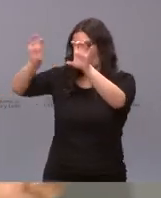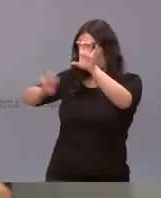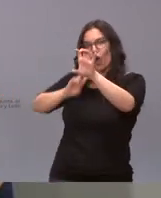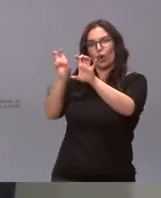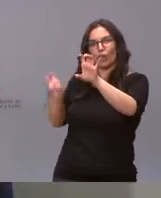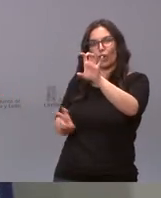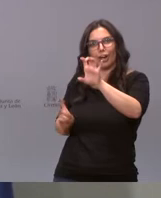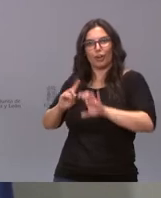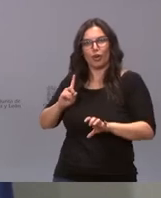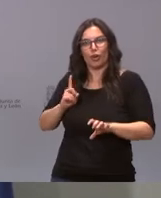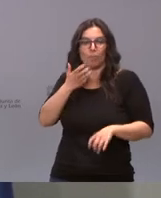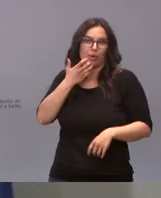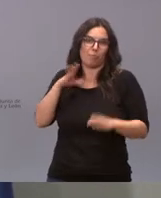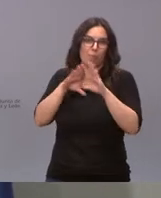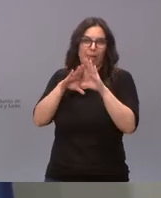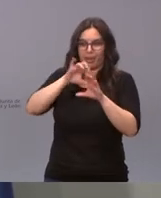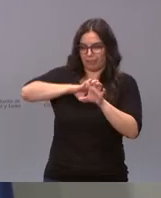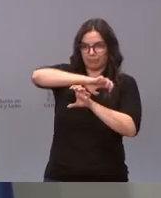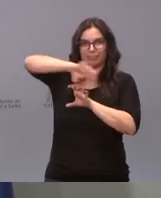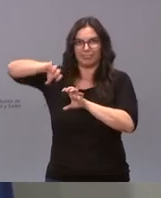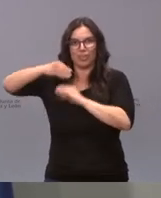limítrofes con Madrid que tiene 378